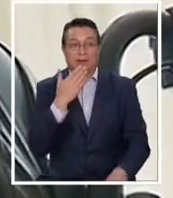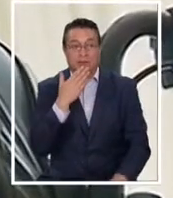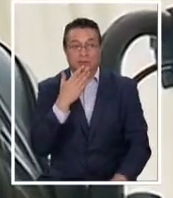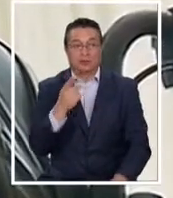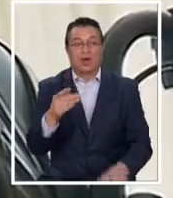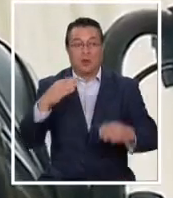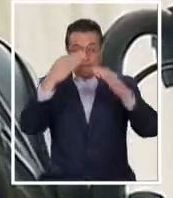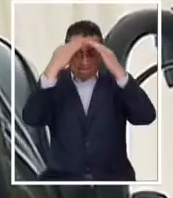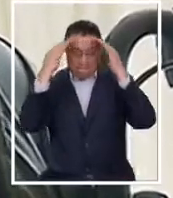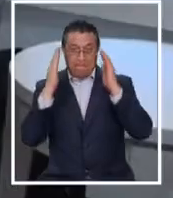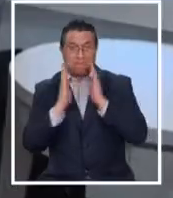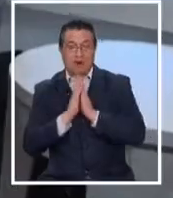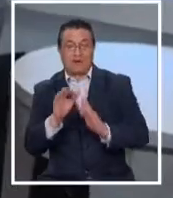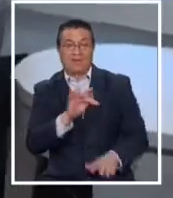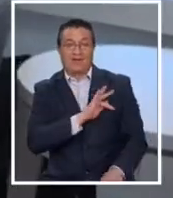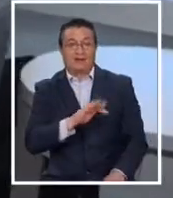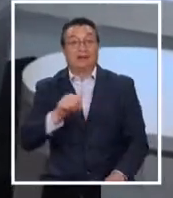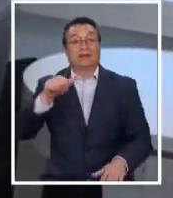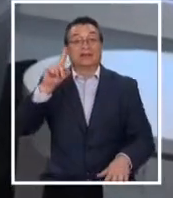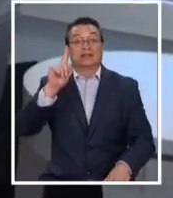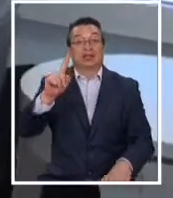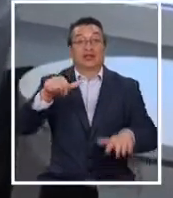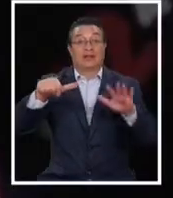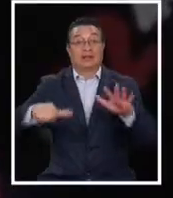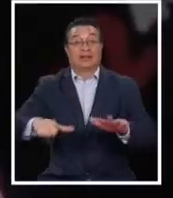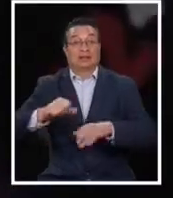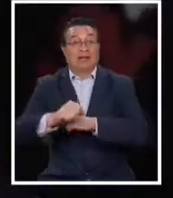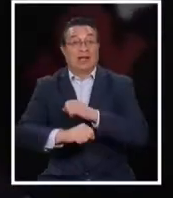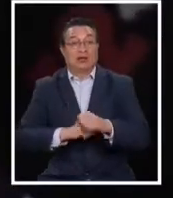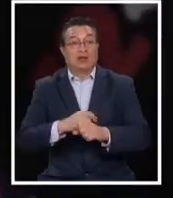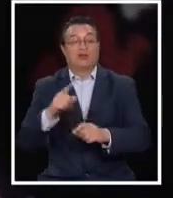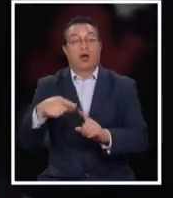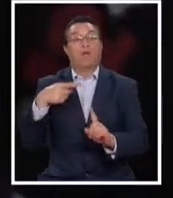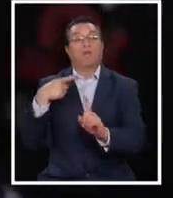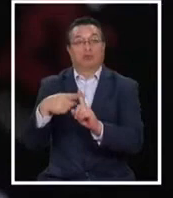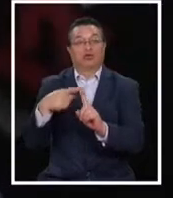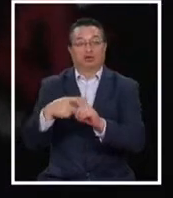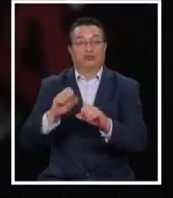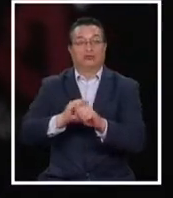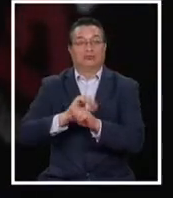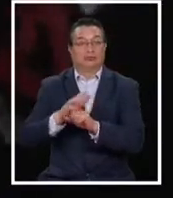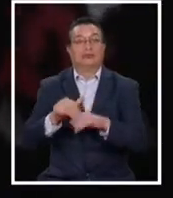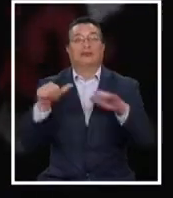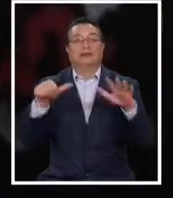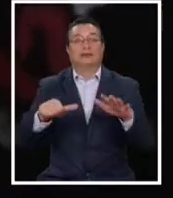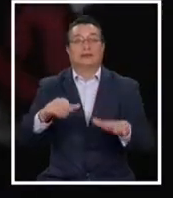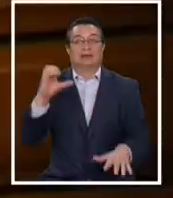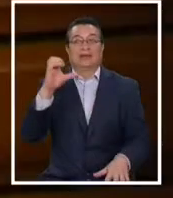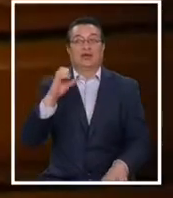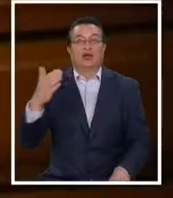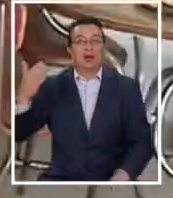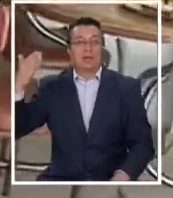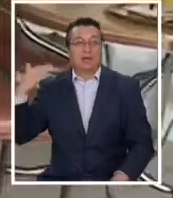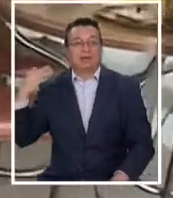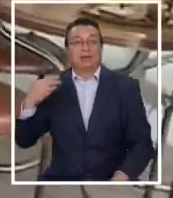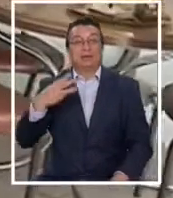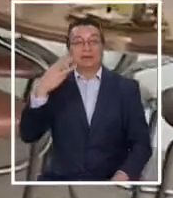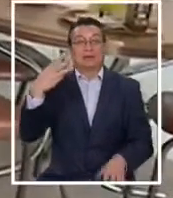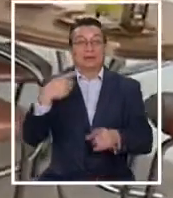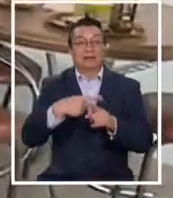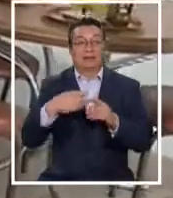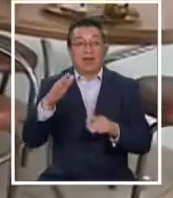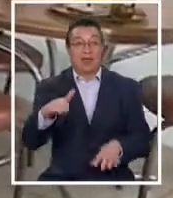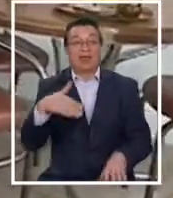La monja francesa de 116 años, Lucille Random, dio positivo de coronavirus el 16 de enero pasado. Y tres semanas